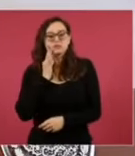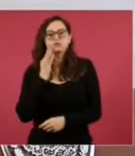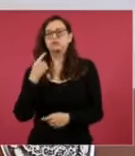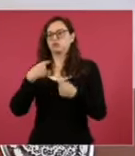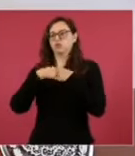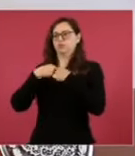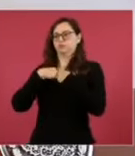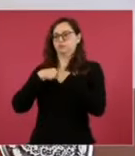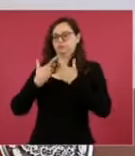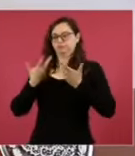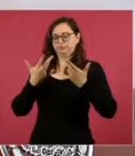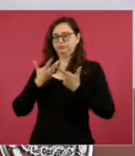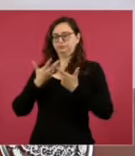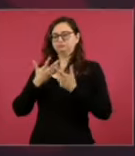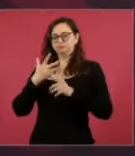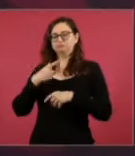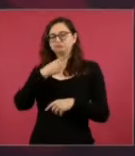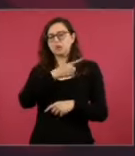asumió la responsabilidad.